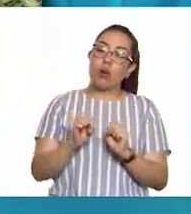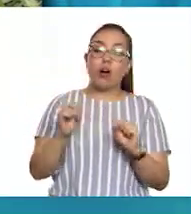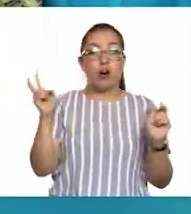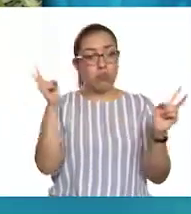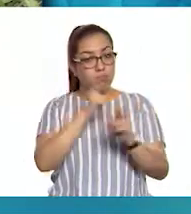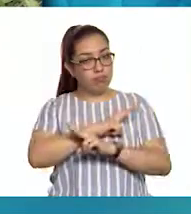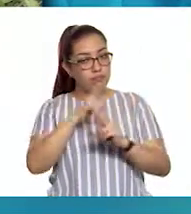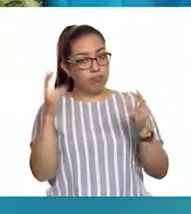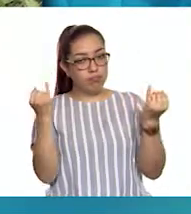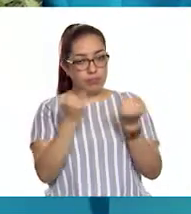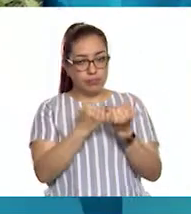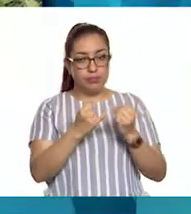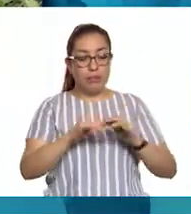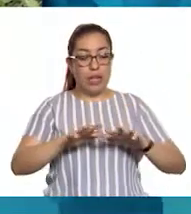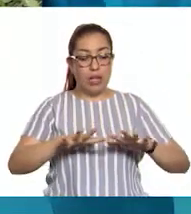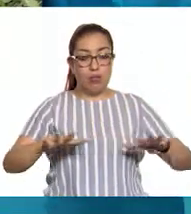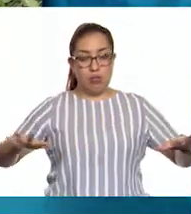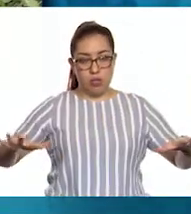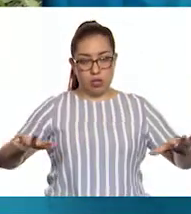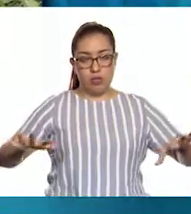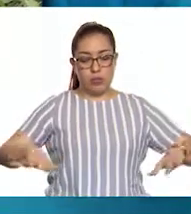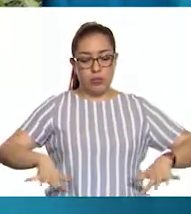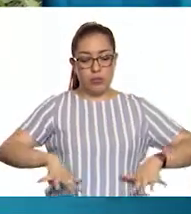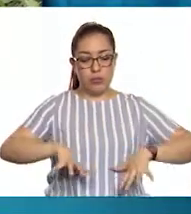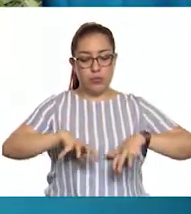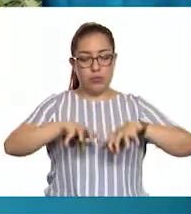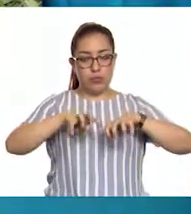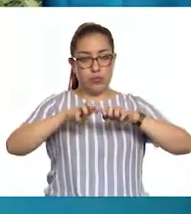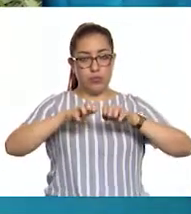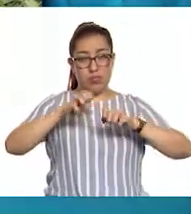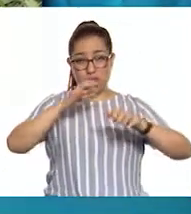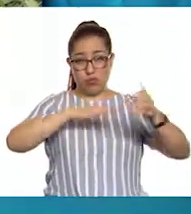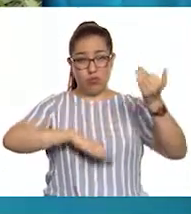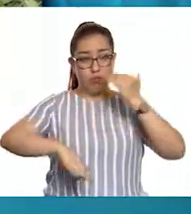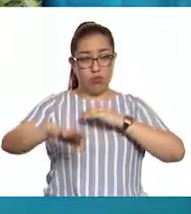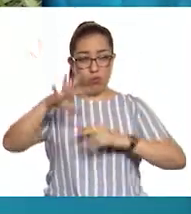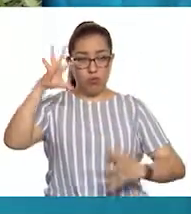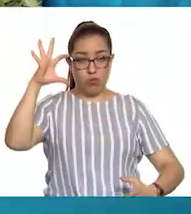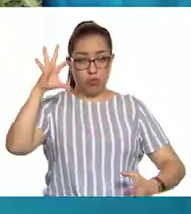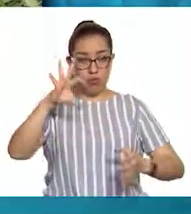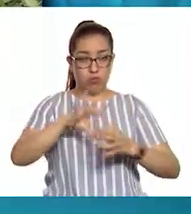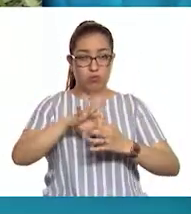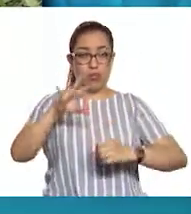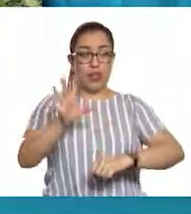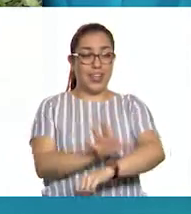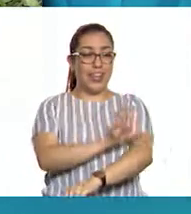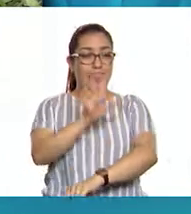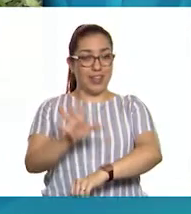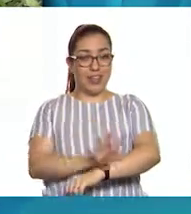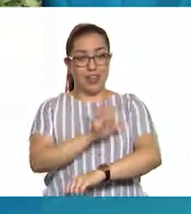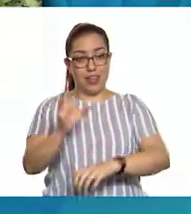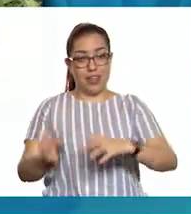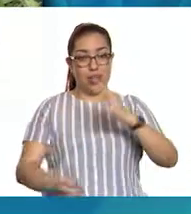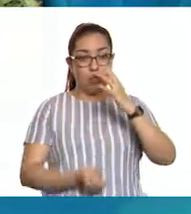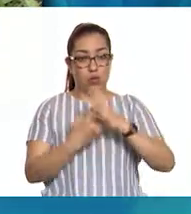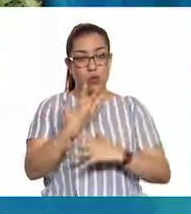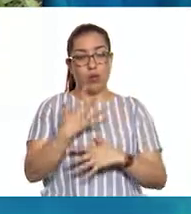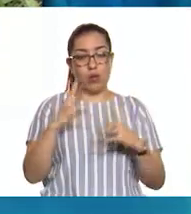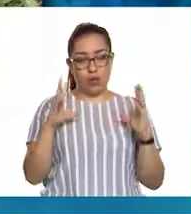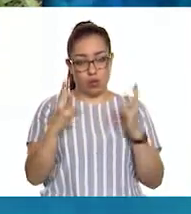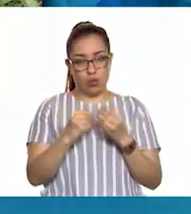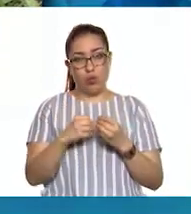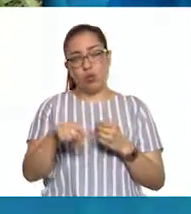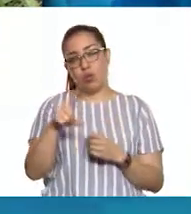y el suelo, aprovechando la energía de la luz solar y la absorción de nutrimentos y agua con sus raíces.